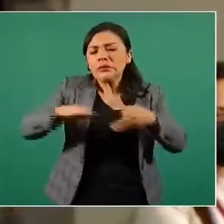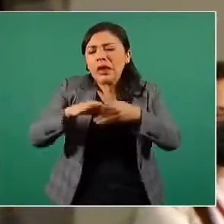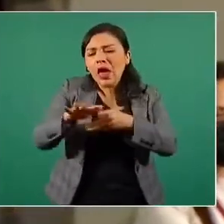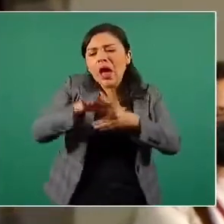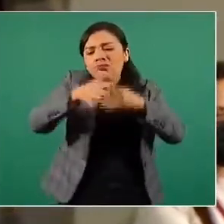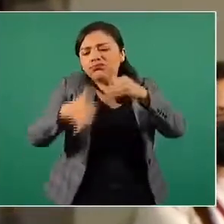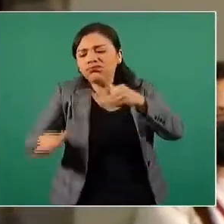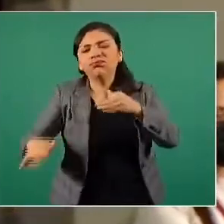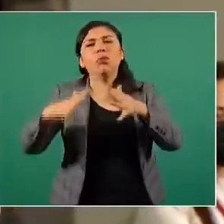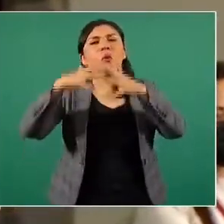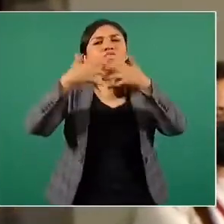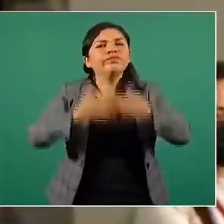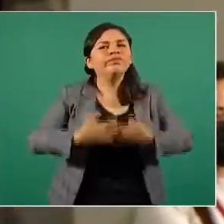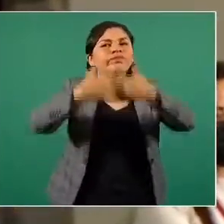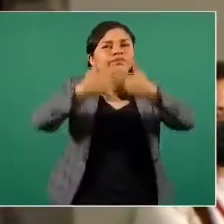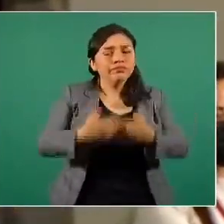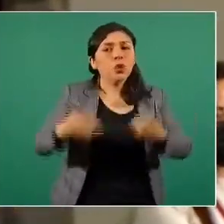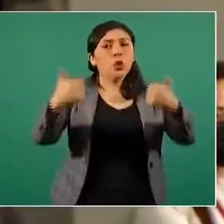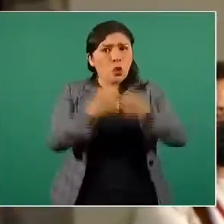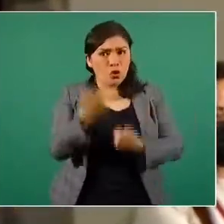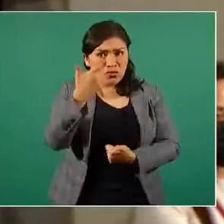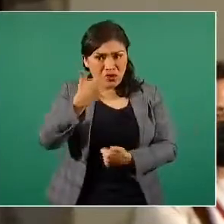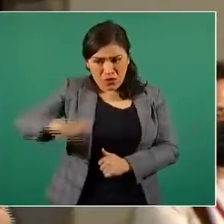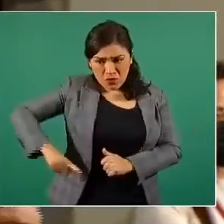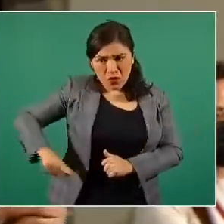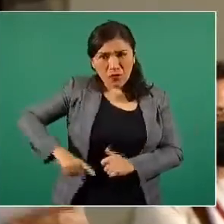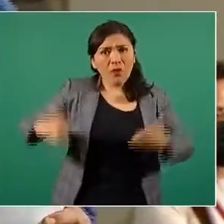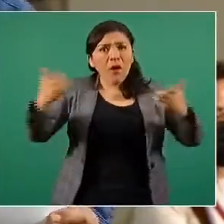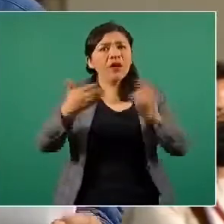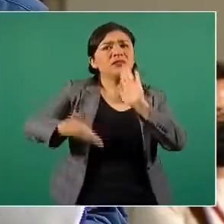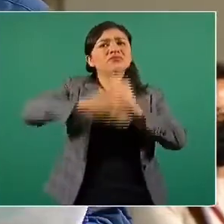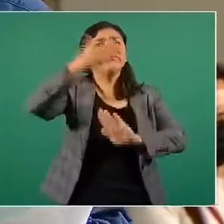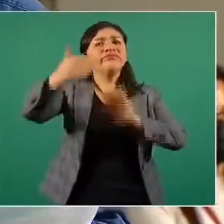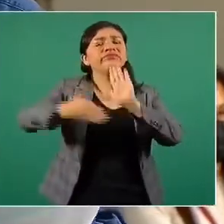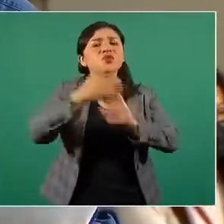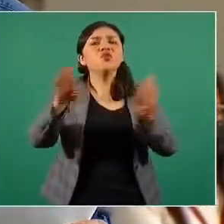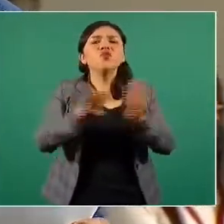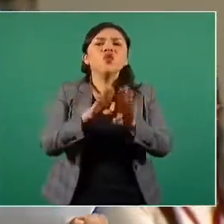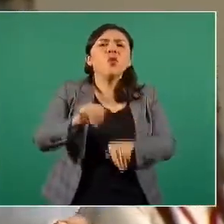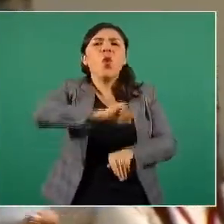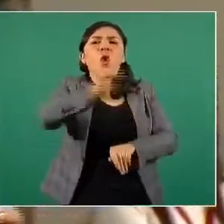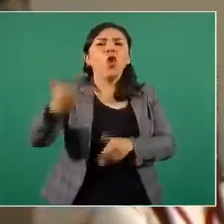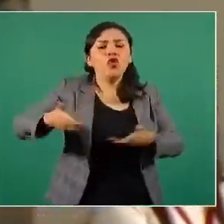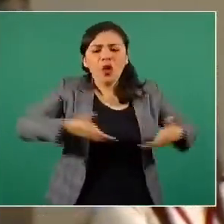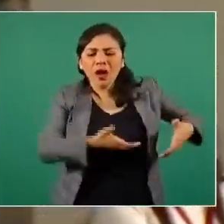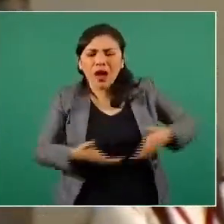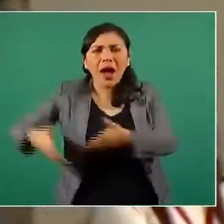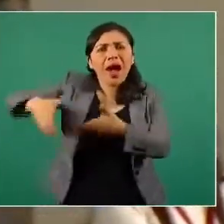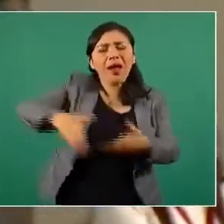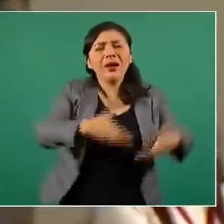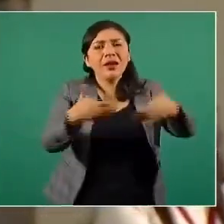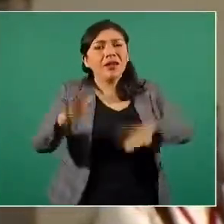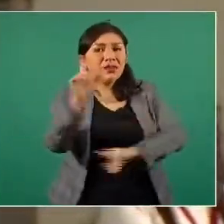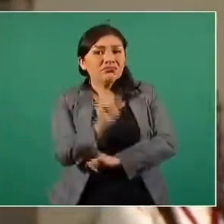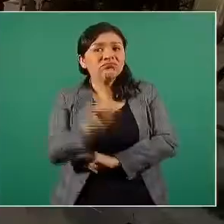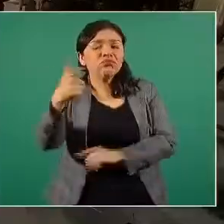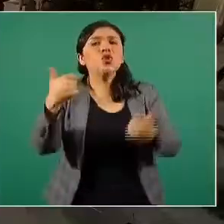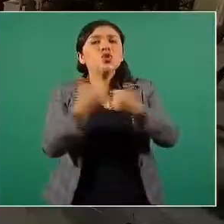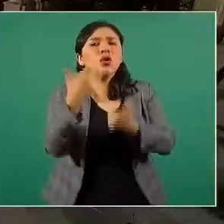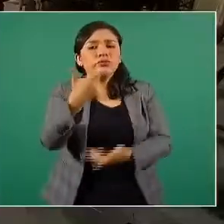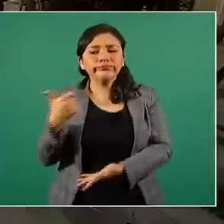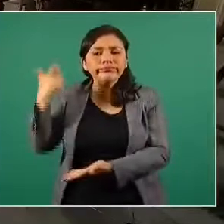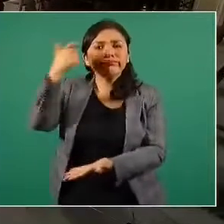Para ello, con fondos públicos, se está construyendo una vía alterna, una supercarretera financiada